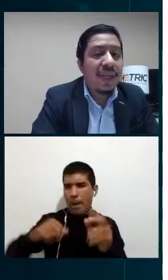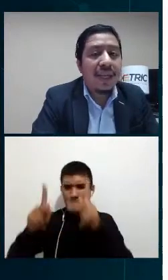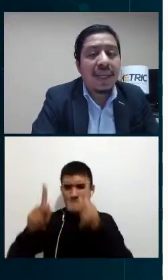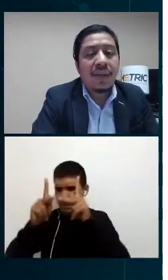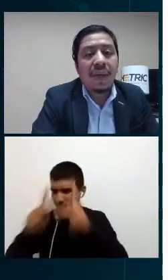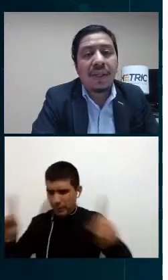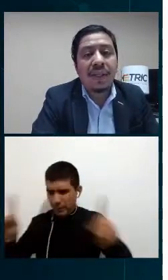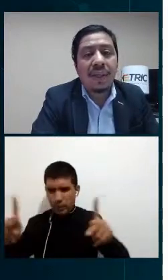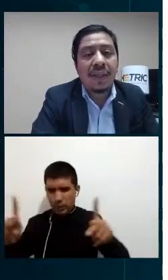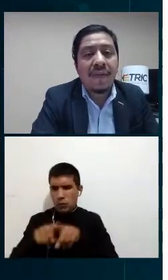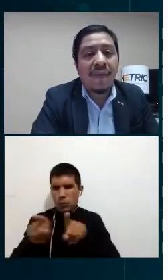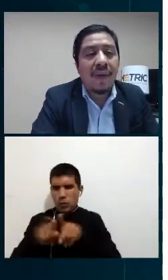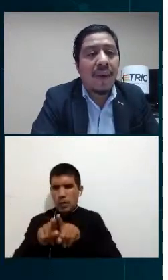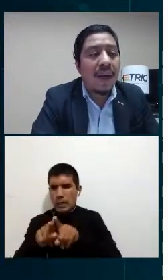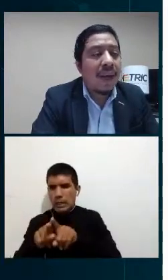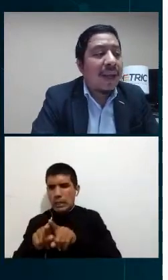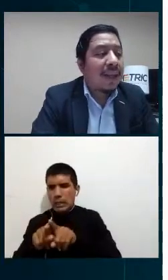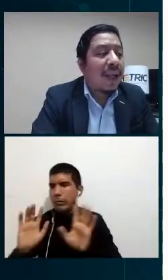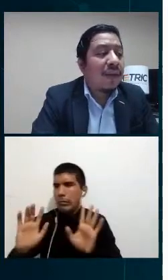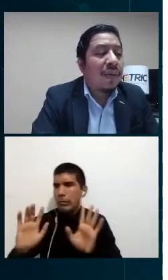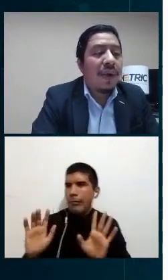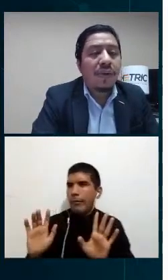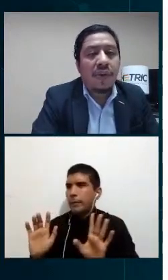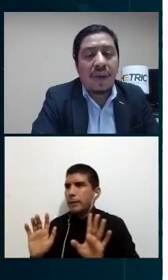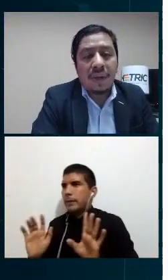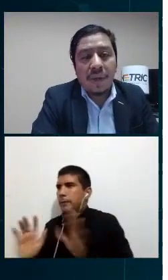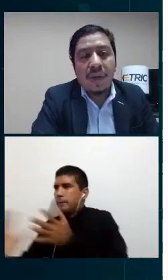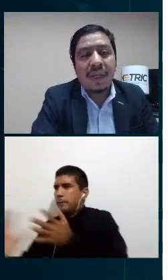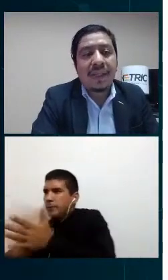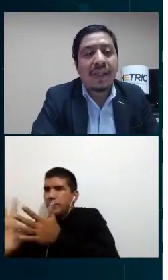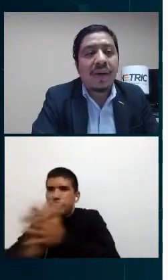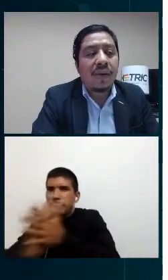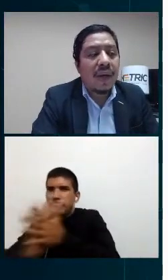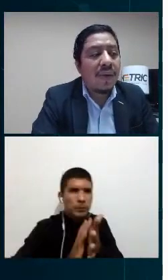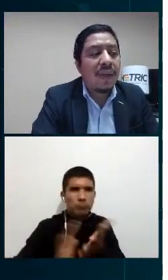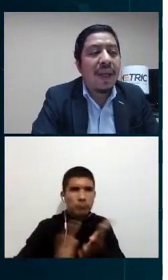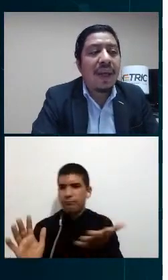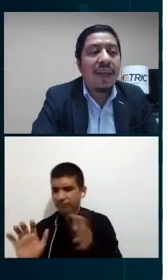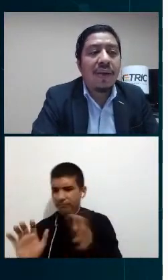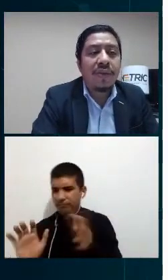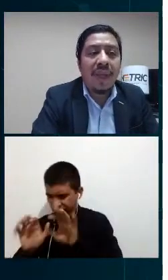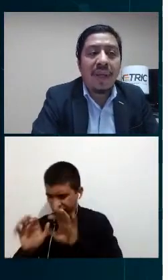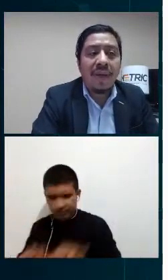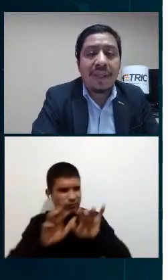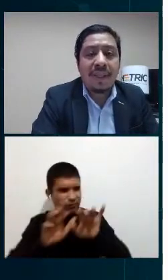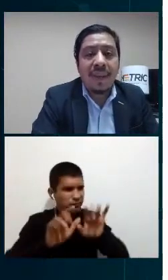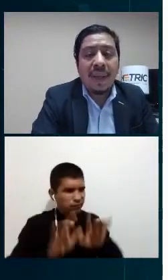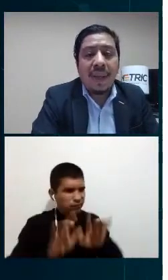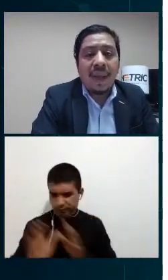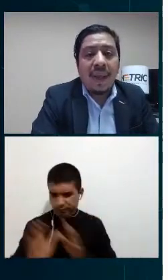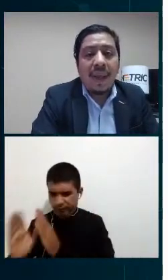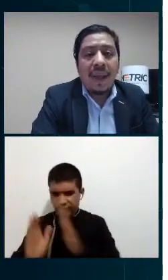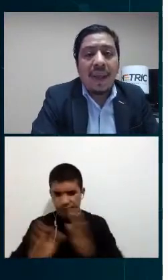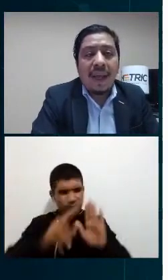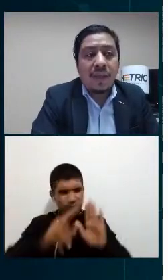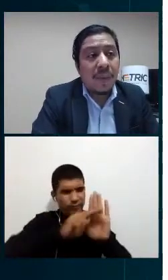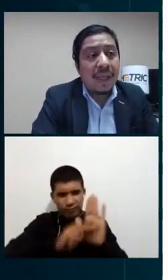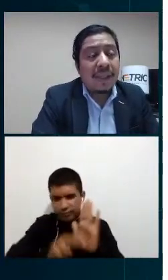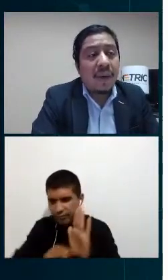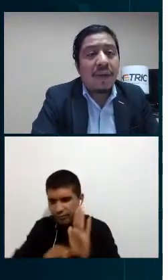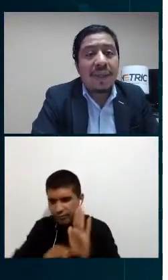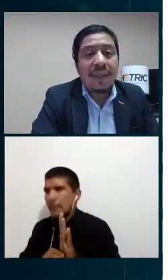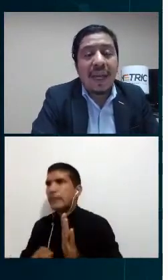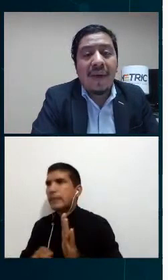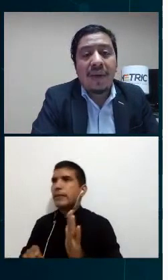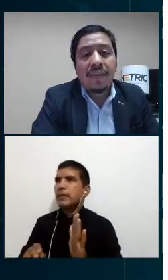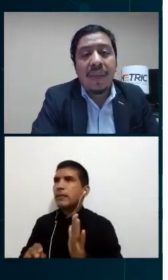de datos y las actualizaciones de firmware tanto de los colectores de los routers y de los medidores a su